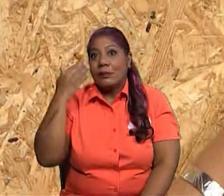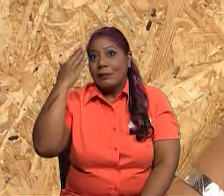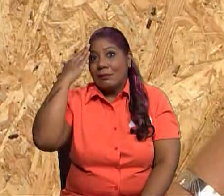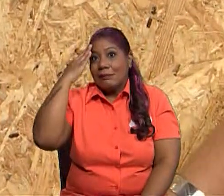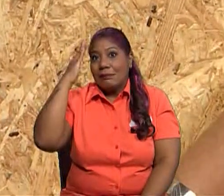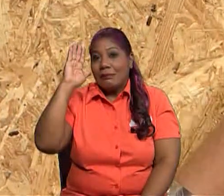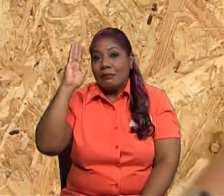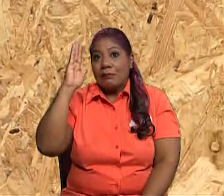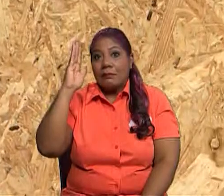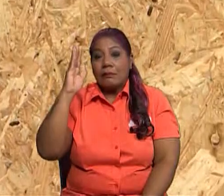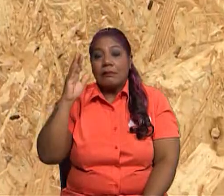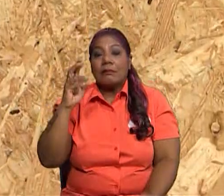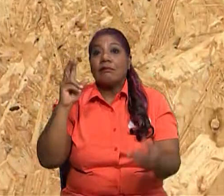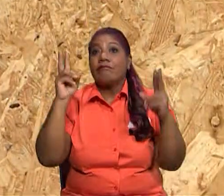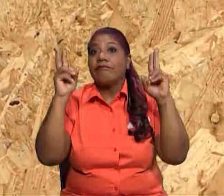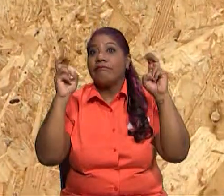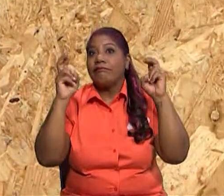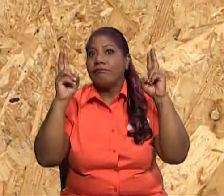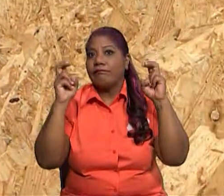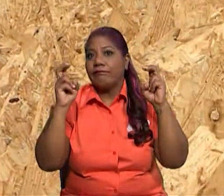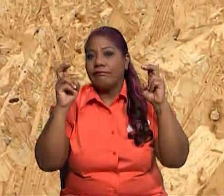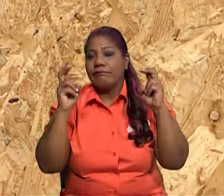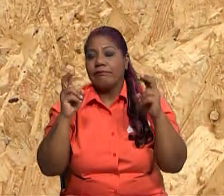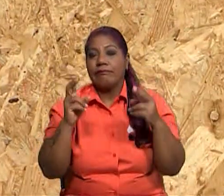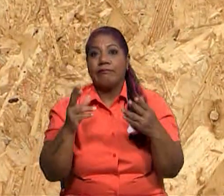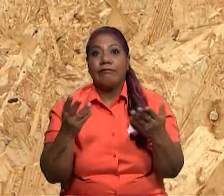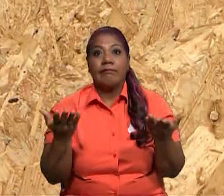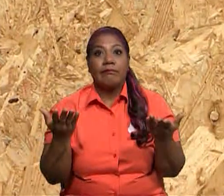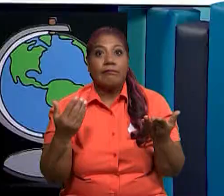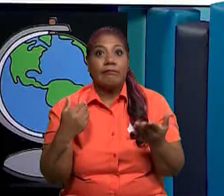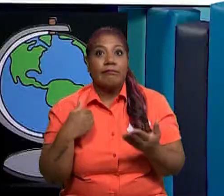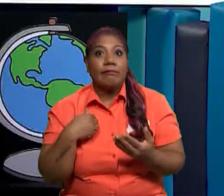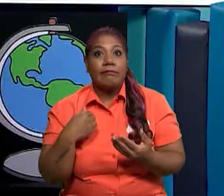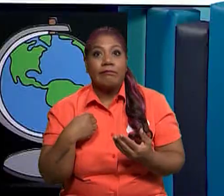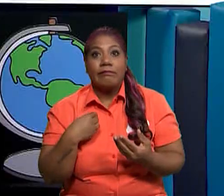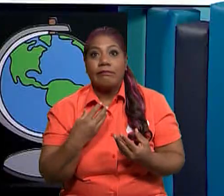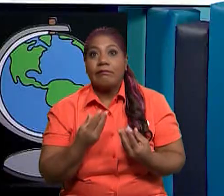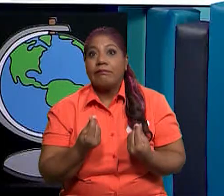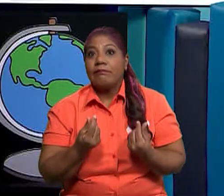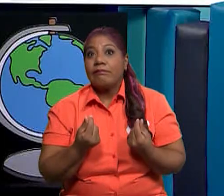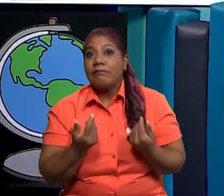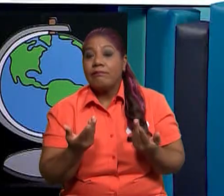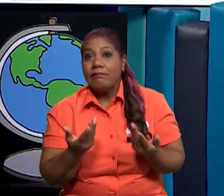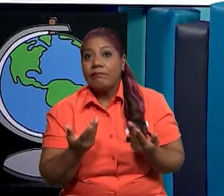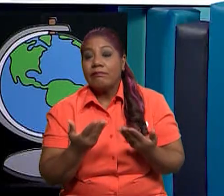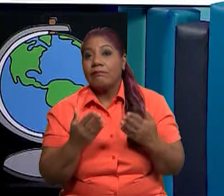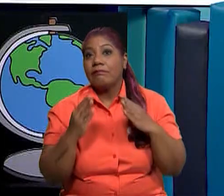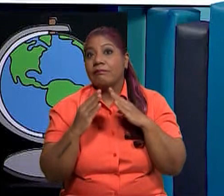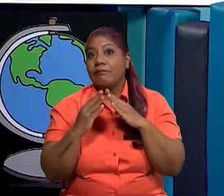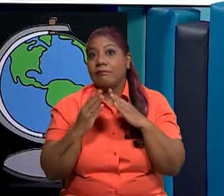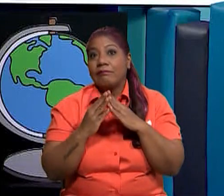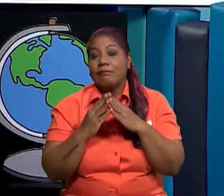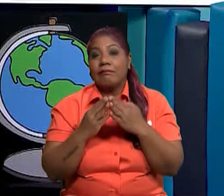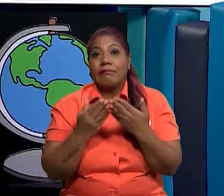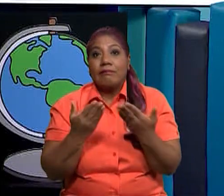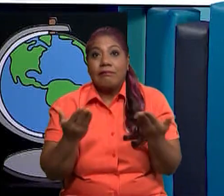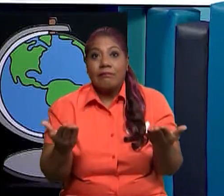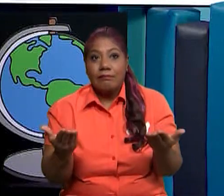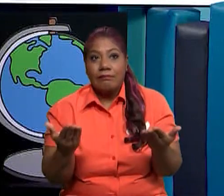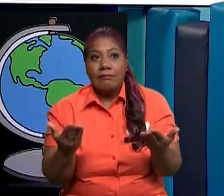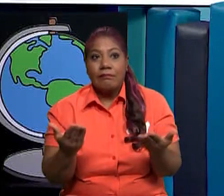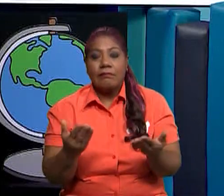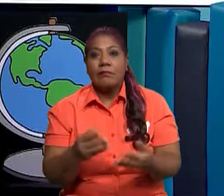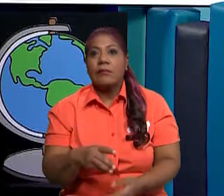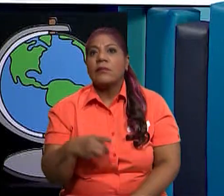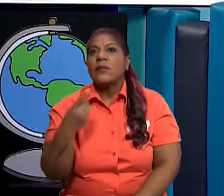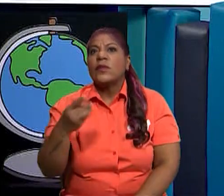estos desastres naturales que ocurren. ¿Y dónde suceden? Bueno, por ejemplo,